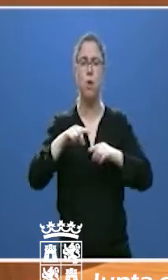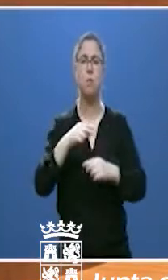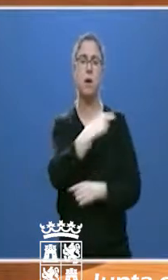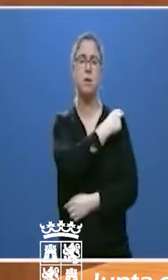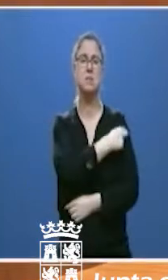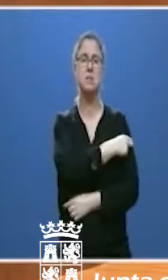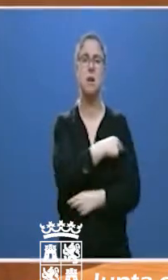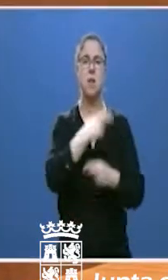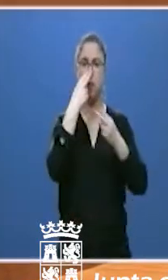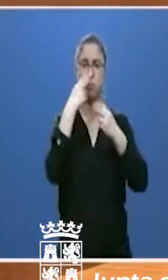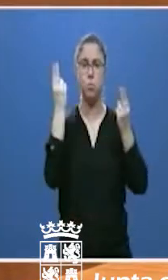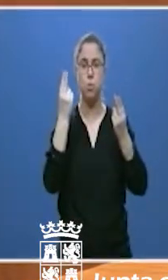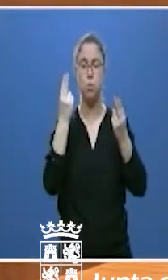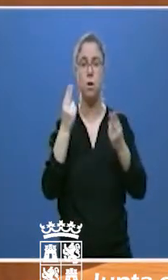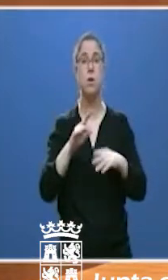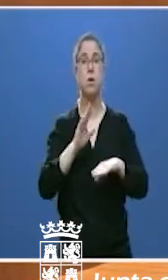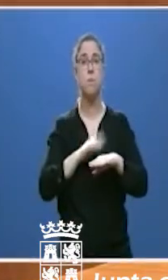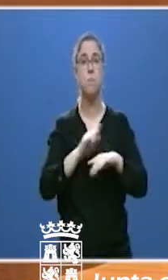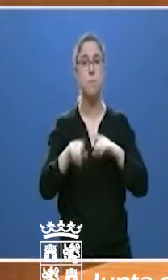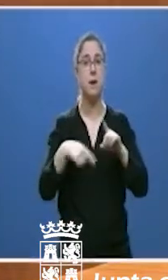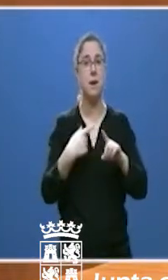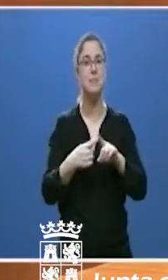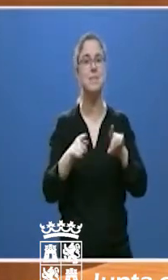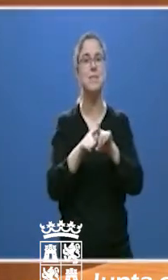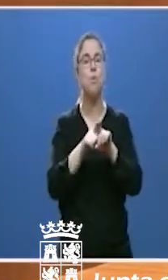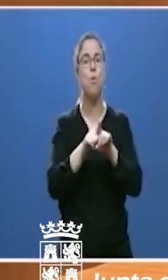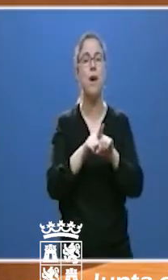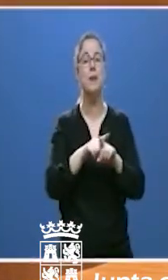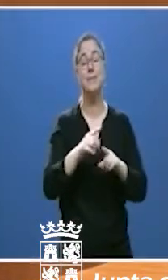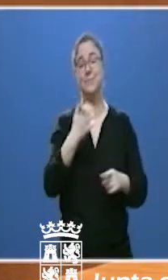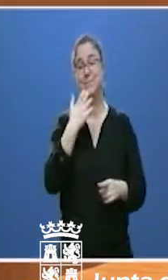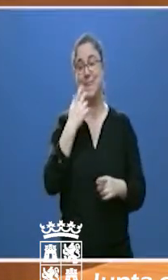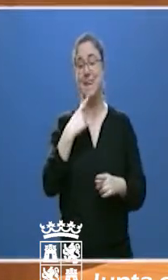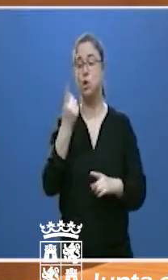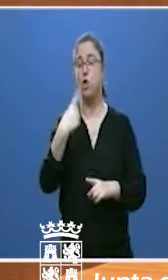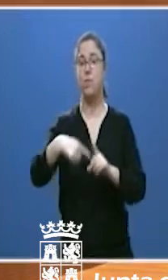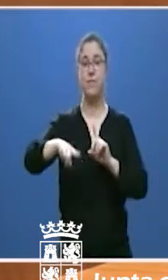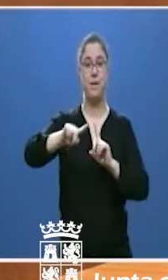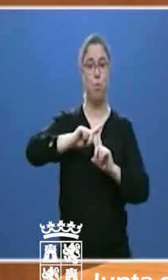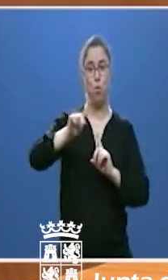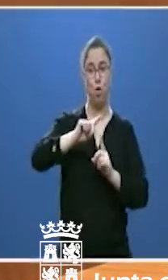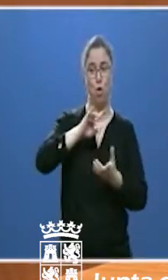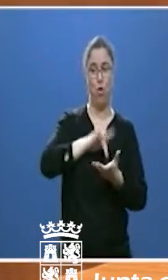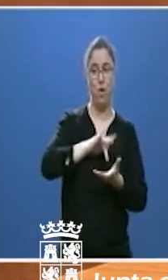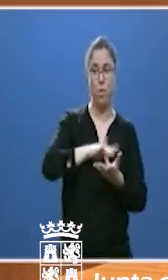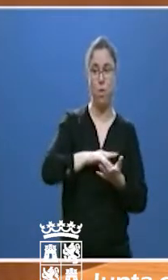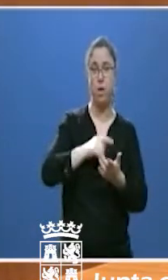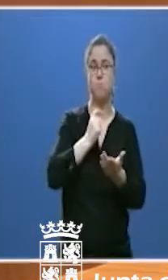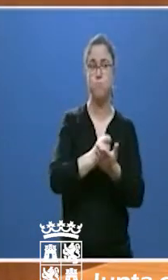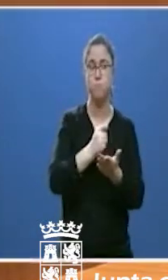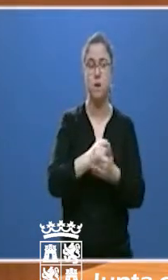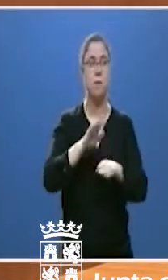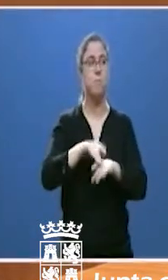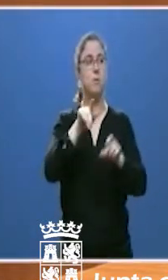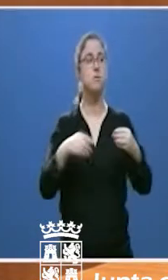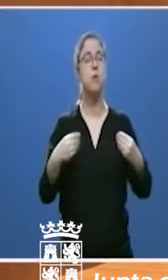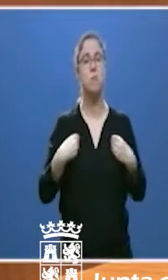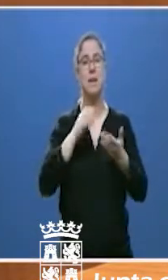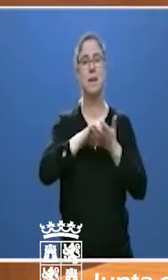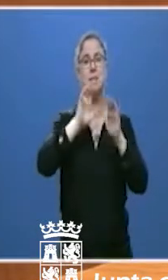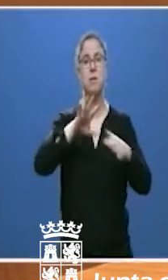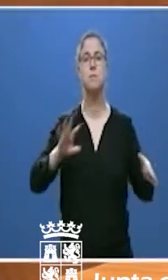pública. Lastrados también por la no devolución de cantidades importantes adeudadas a los castellanos y leoneses,